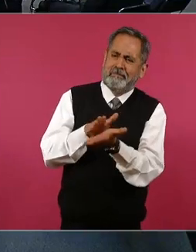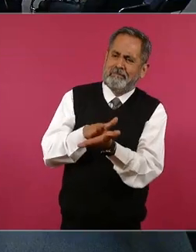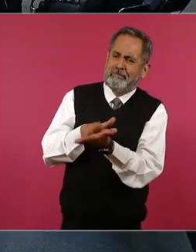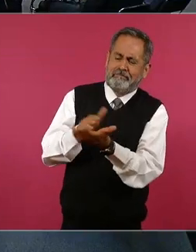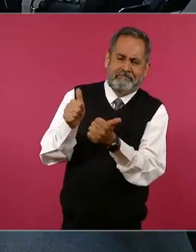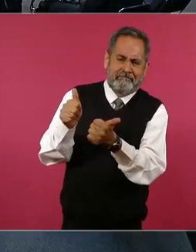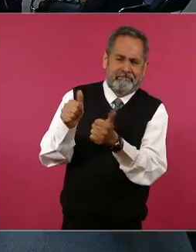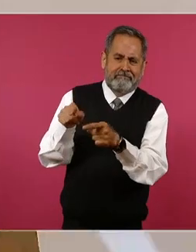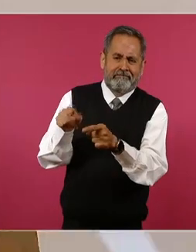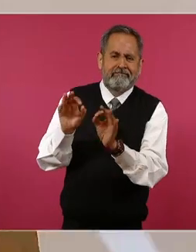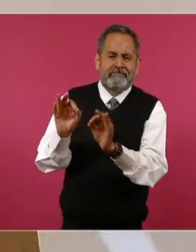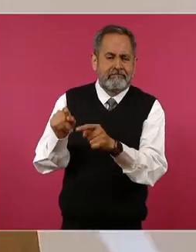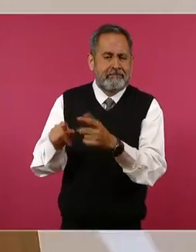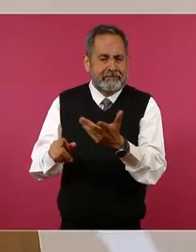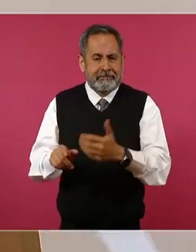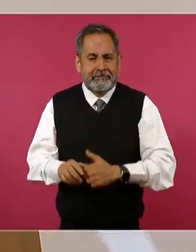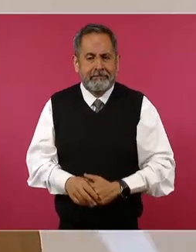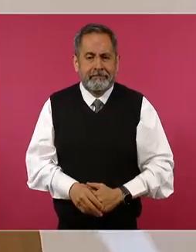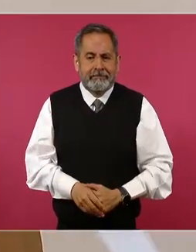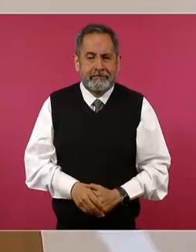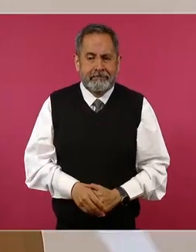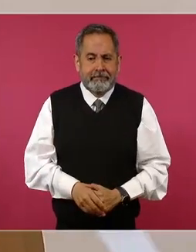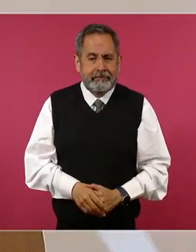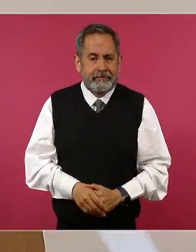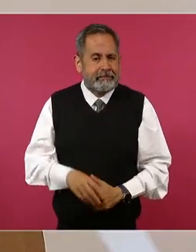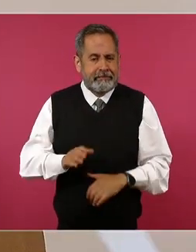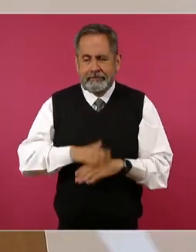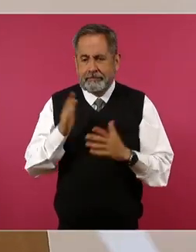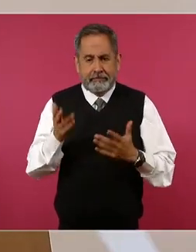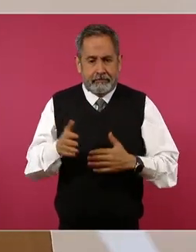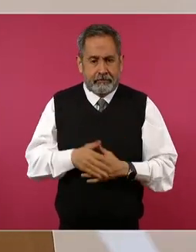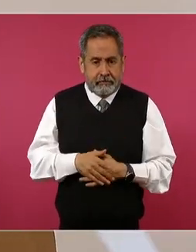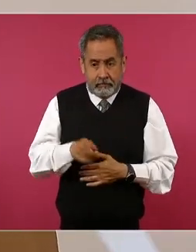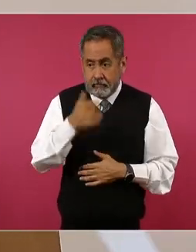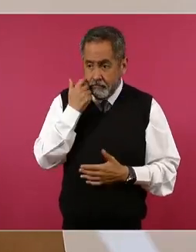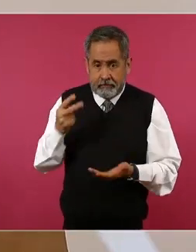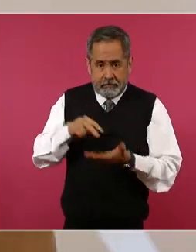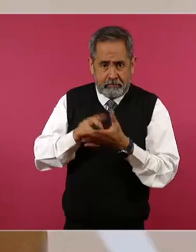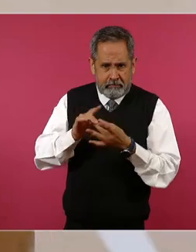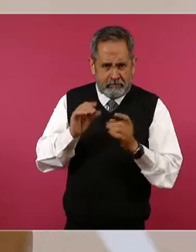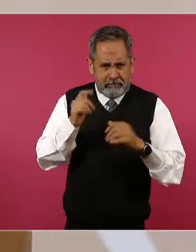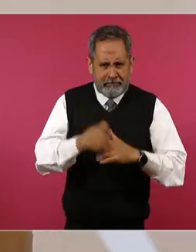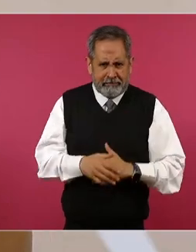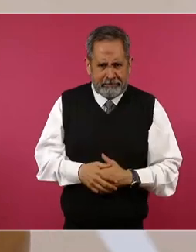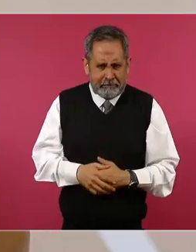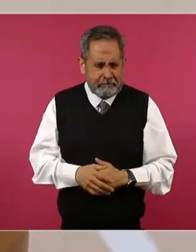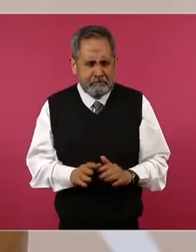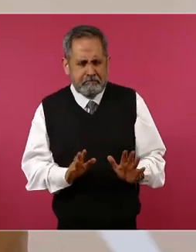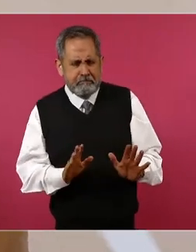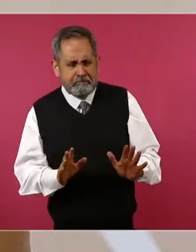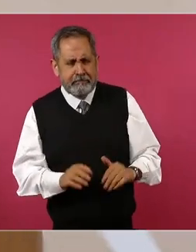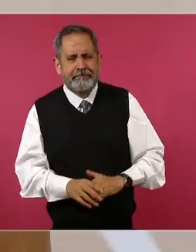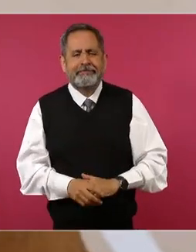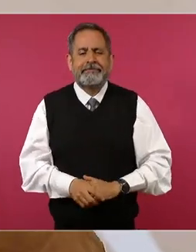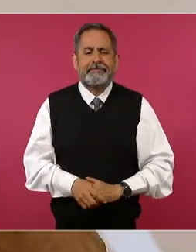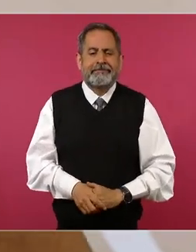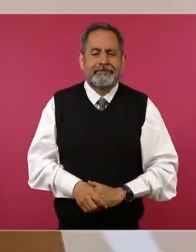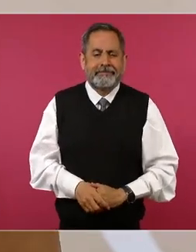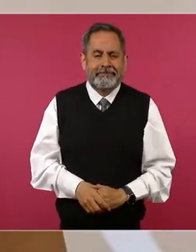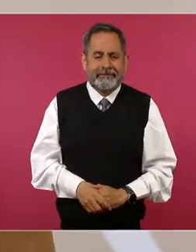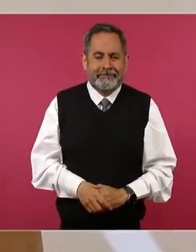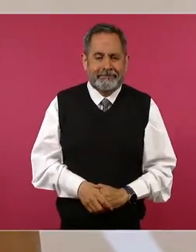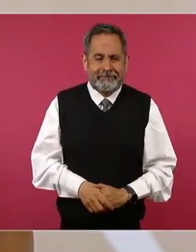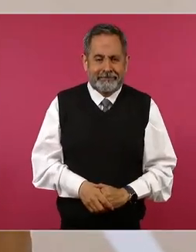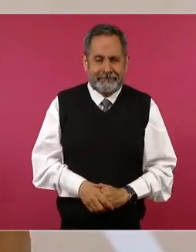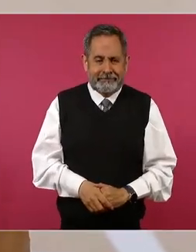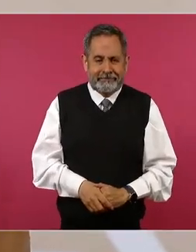de gobernación ¿qué más puedo decir? ¿quieres decir algo tú? no señor saludar a